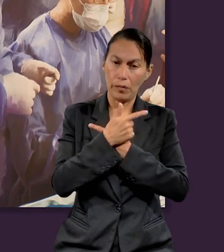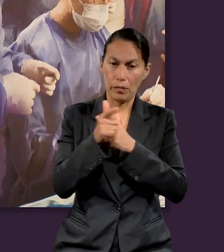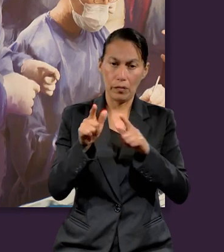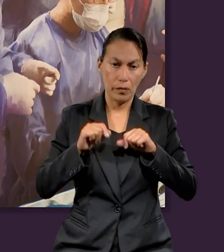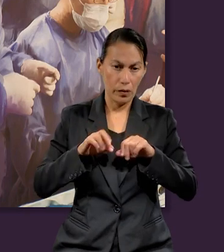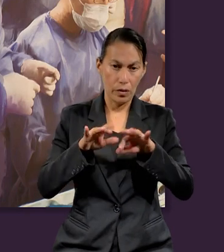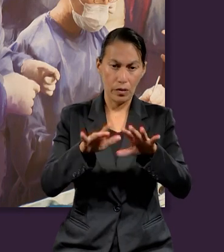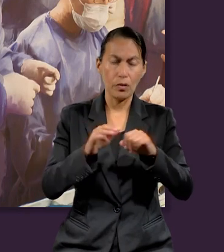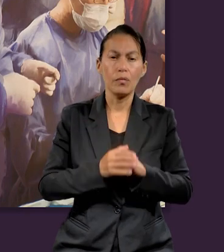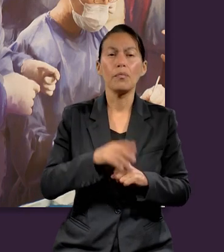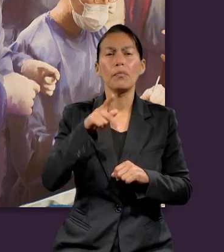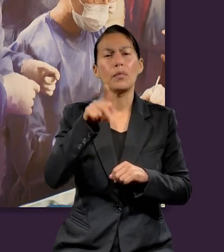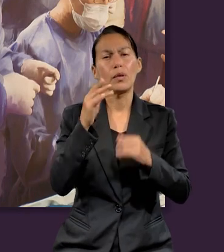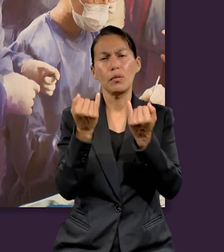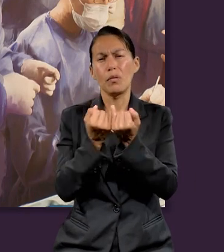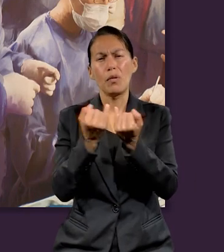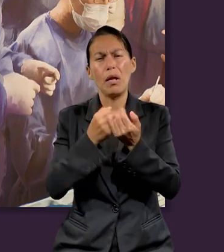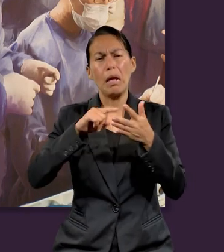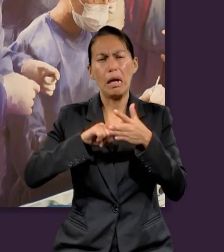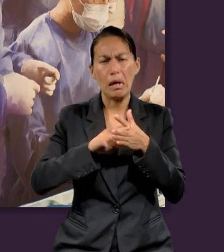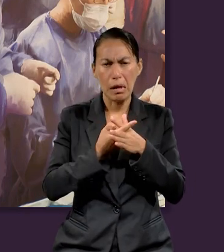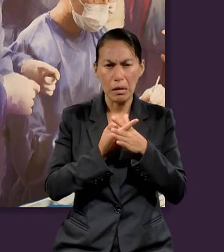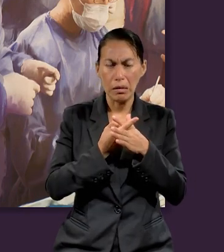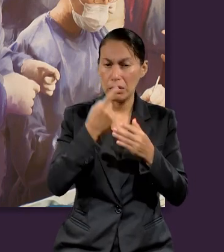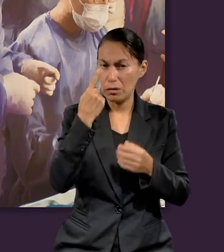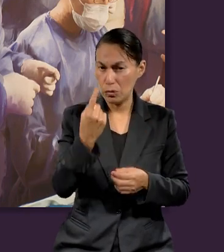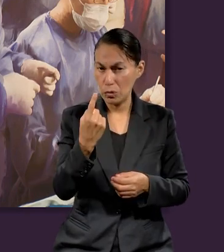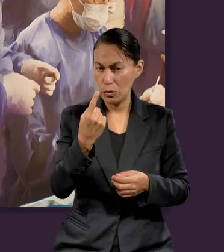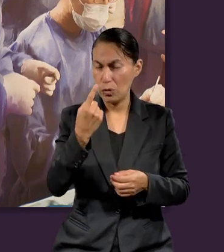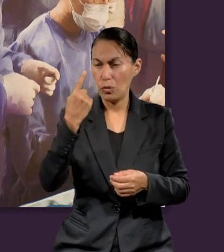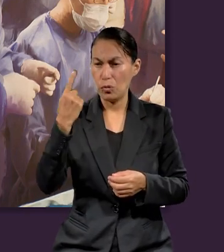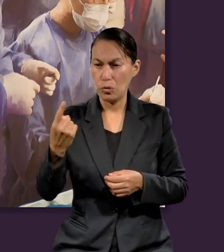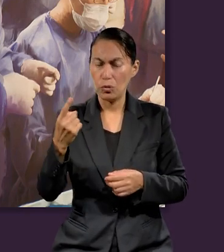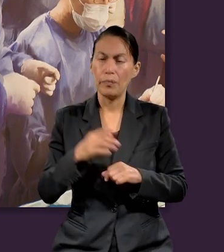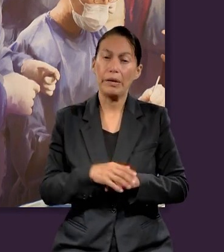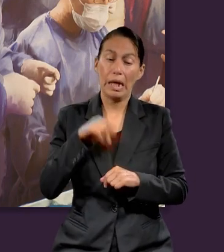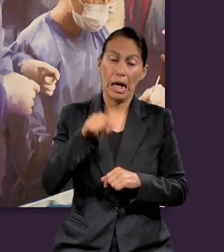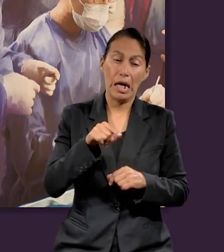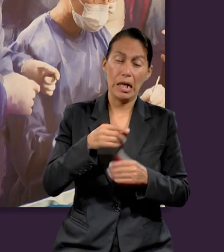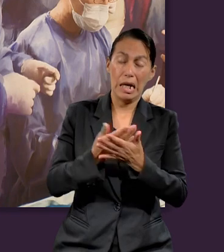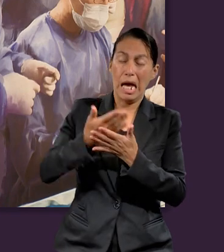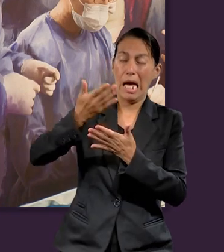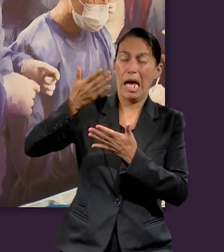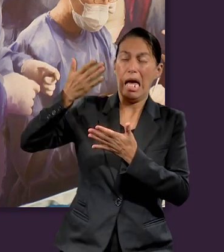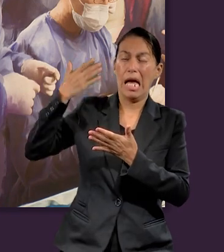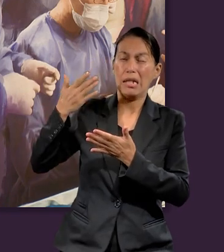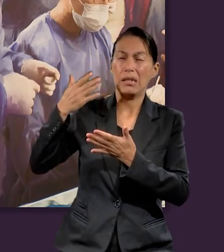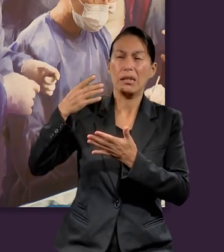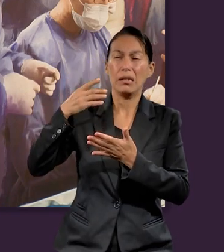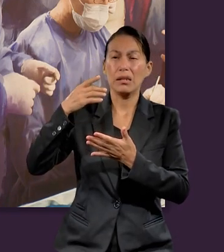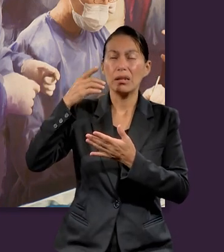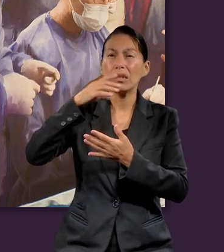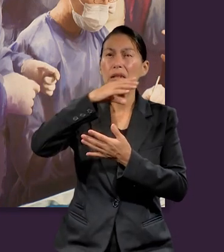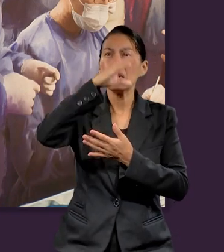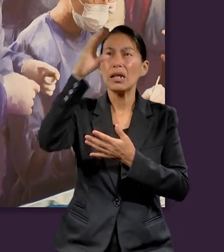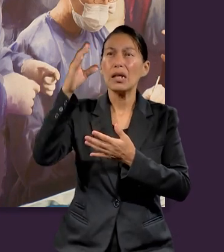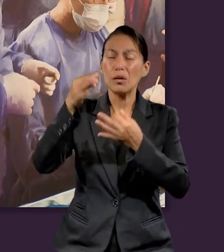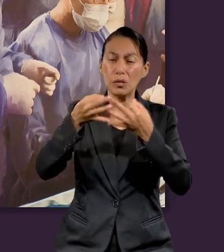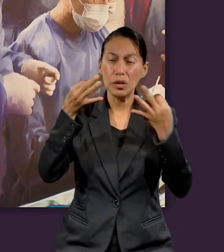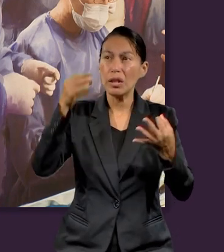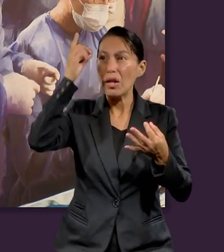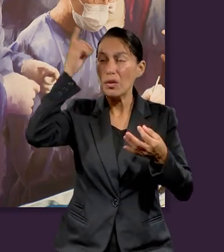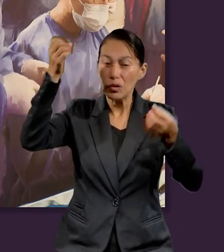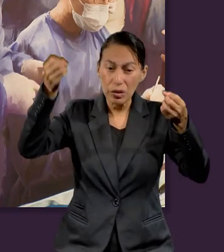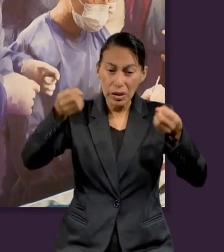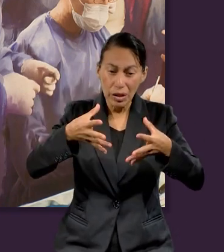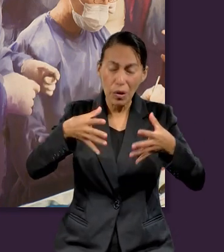se menciona en Éxodo, pero si vamos al Génesis en 1.1, podemos encontrar que en el principio creó